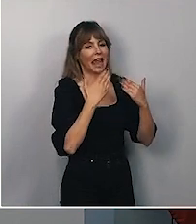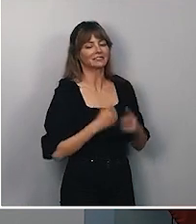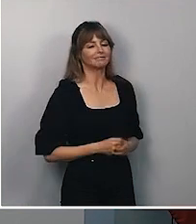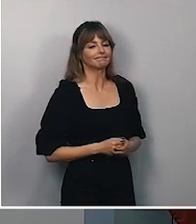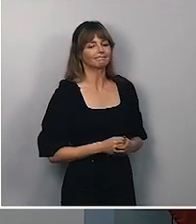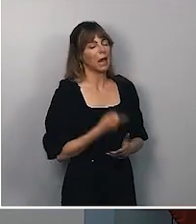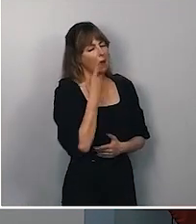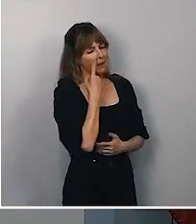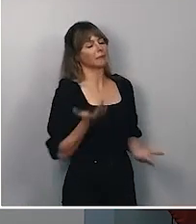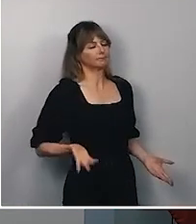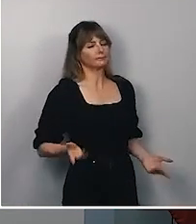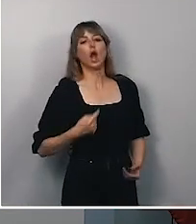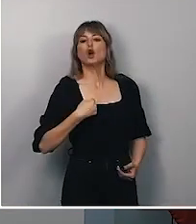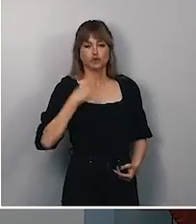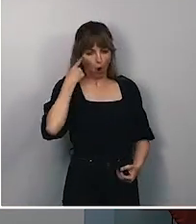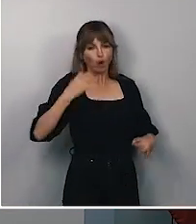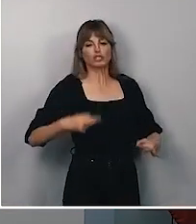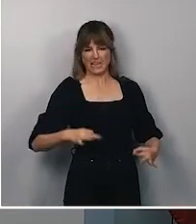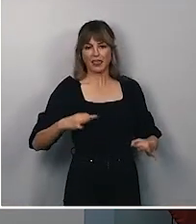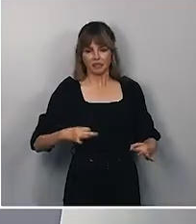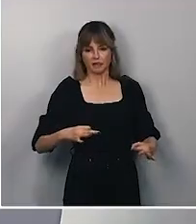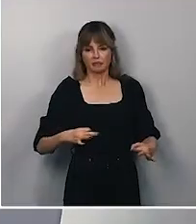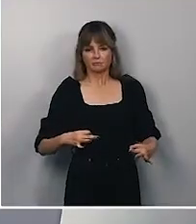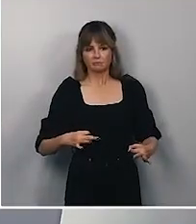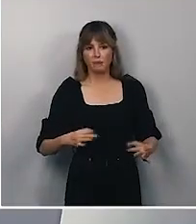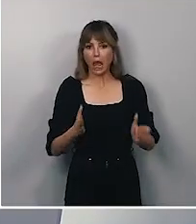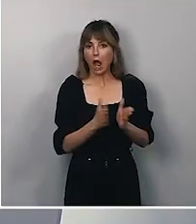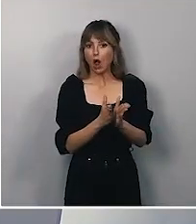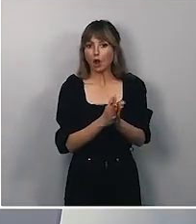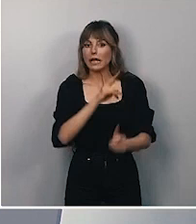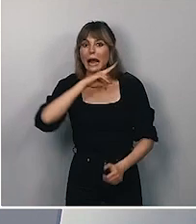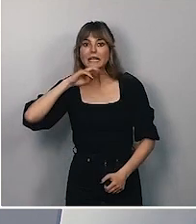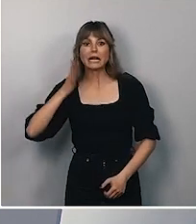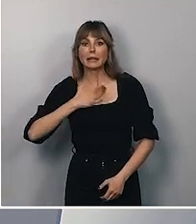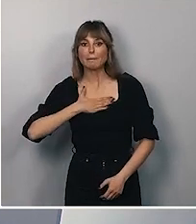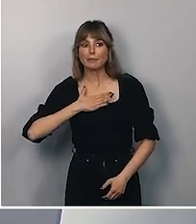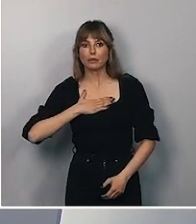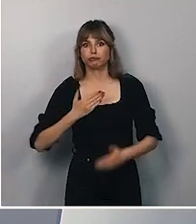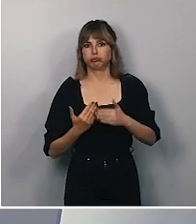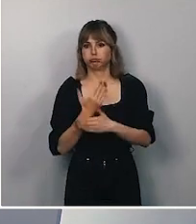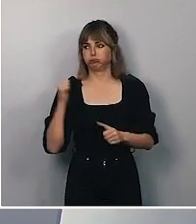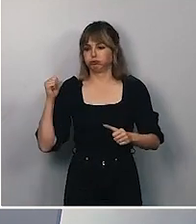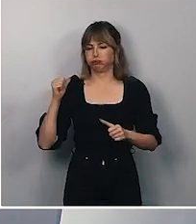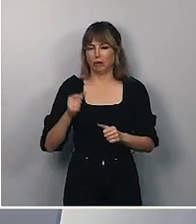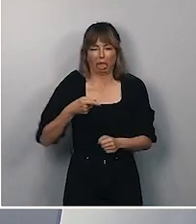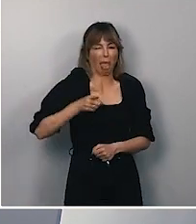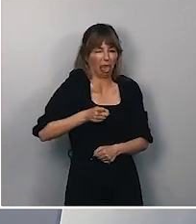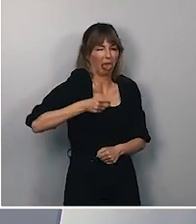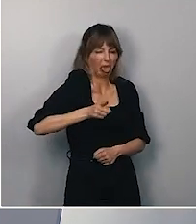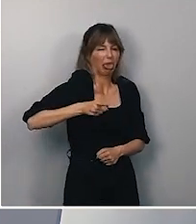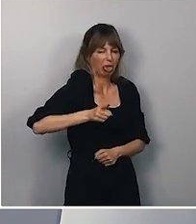Mire, soy muy consciente que mi colega israelí lleva muchos días con provocaciones,